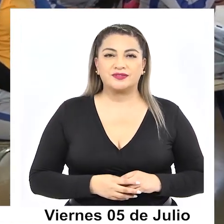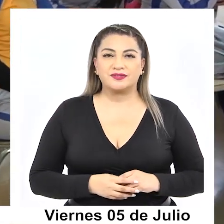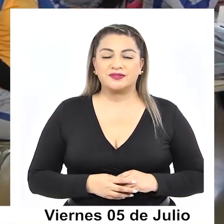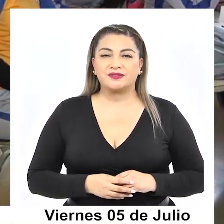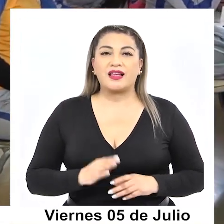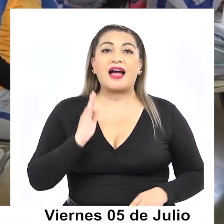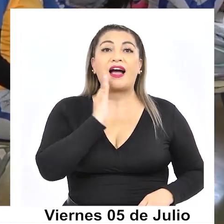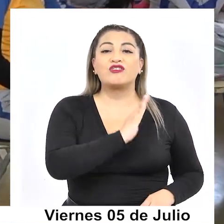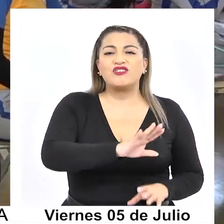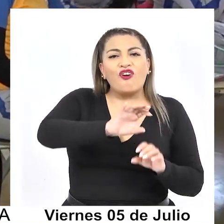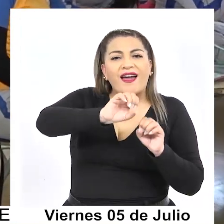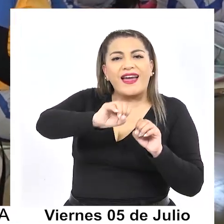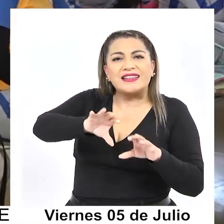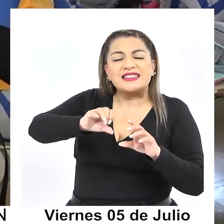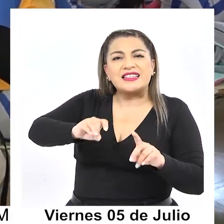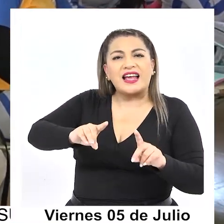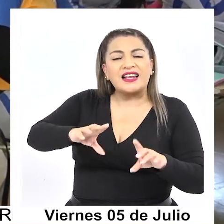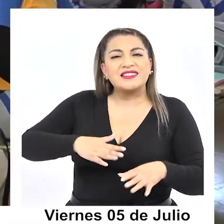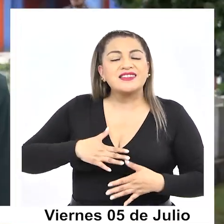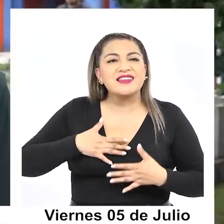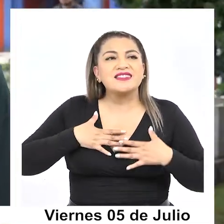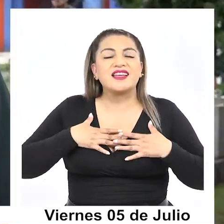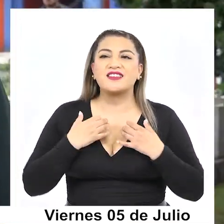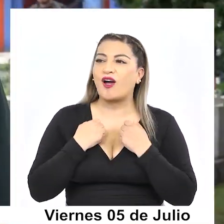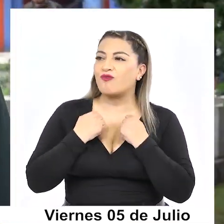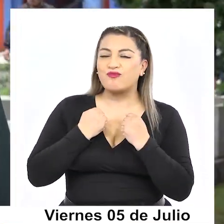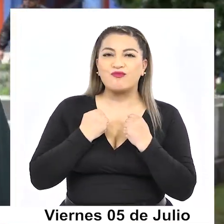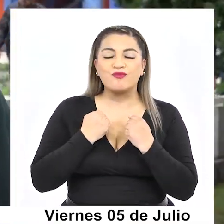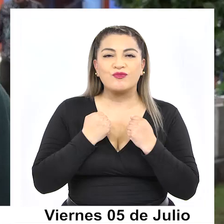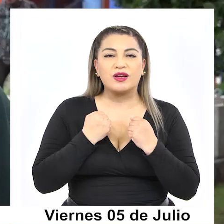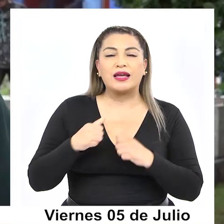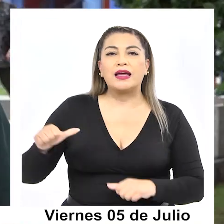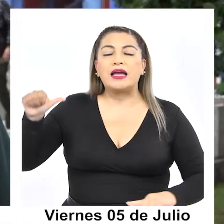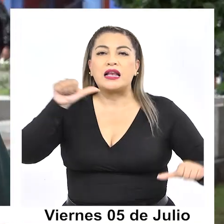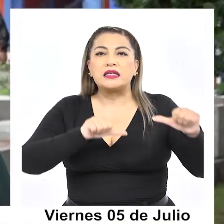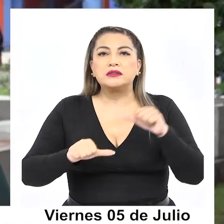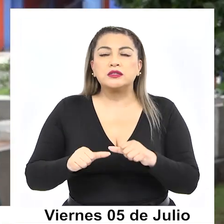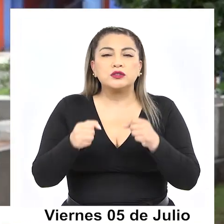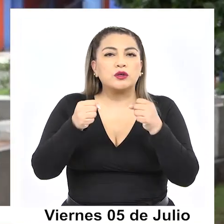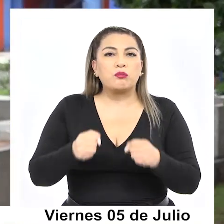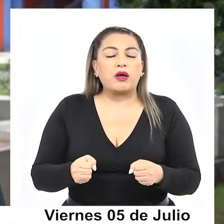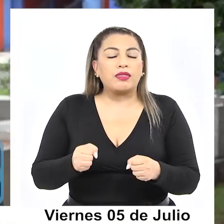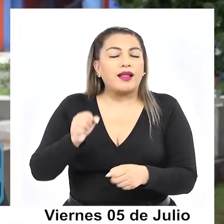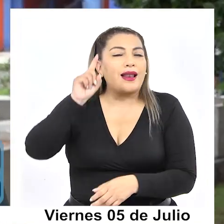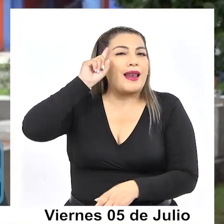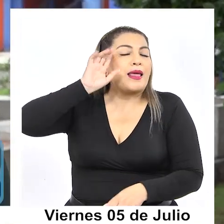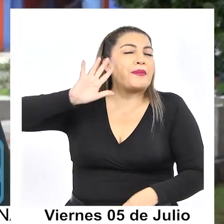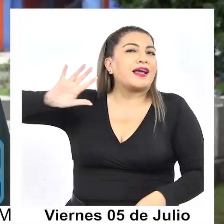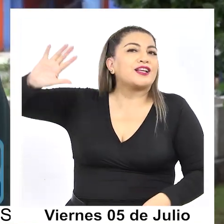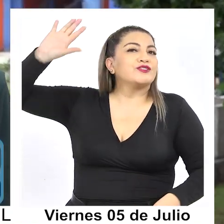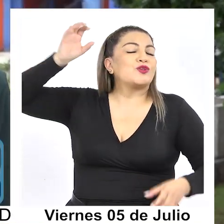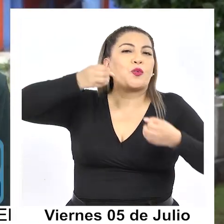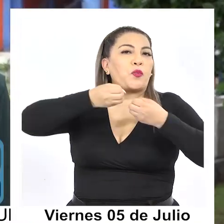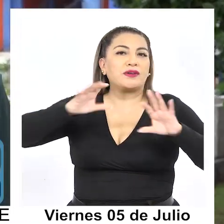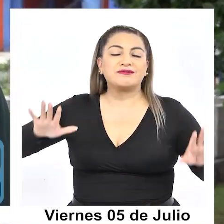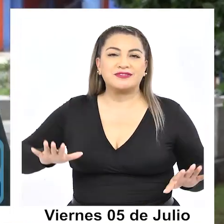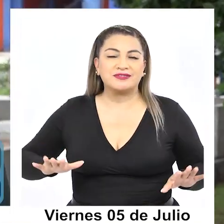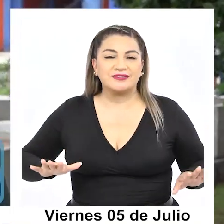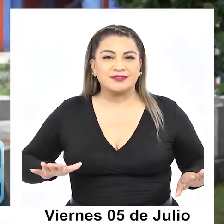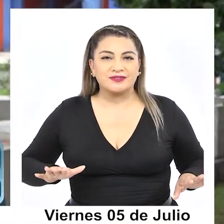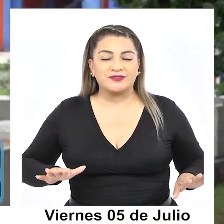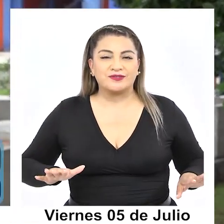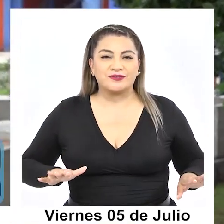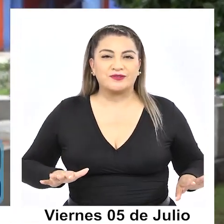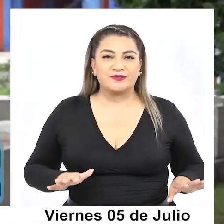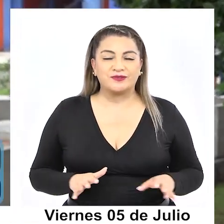a los chicos, digamos, a las chicas y chicas que a través de la ciencia pueden hacer lo que la imaginación les dicte, ¿no? Actividades que van a poder